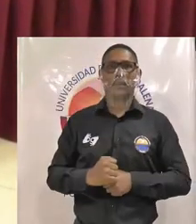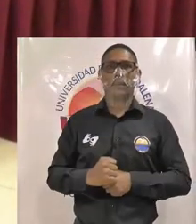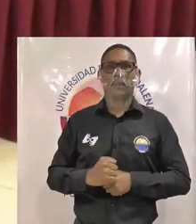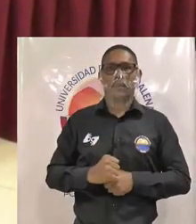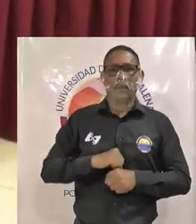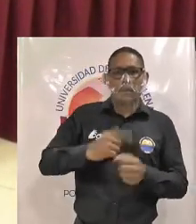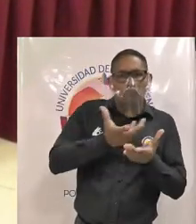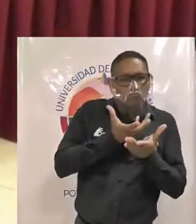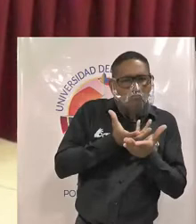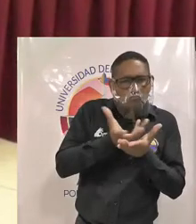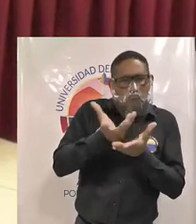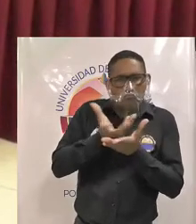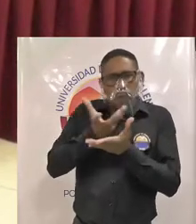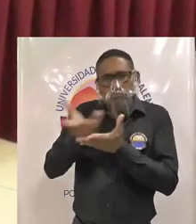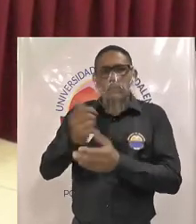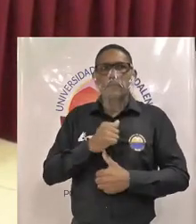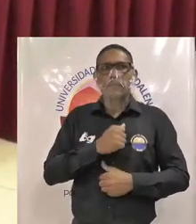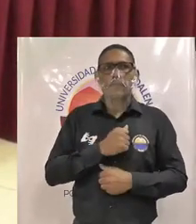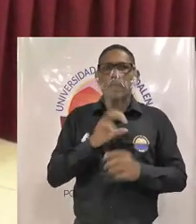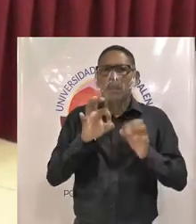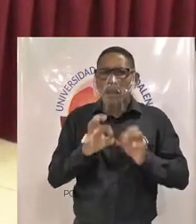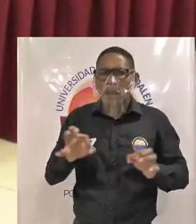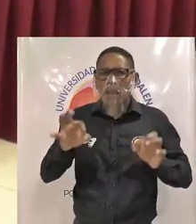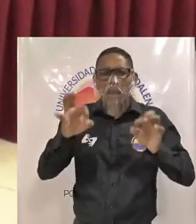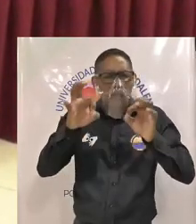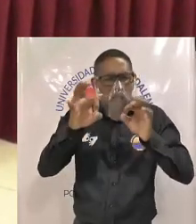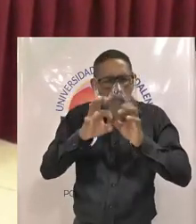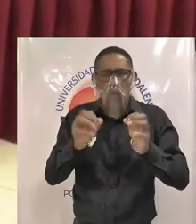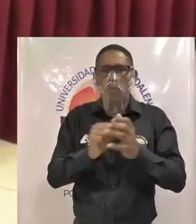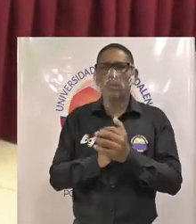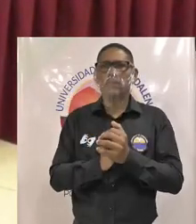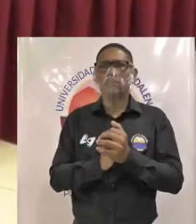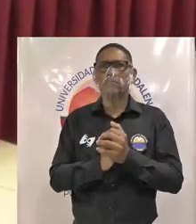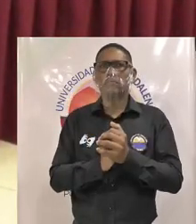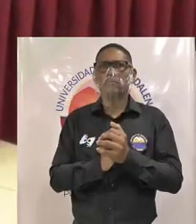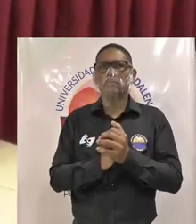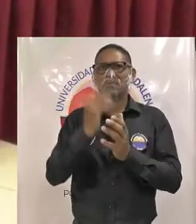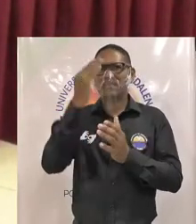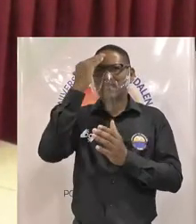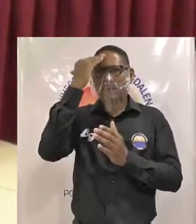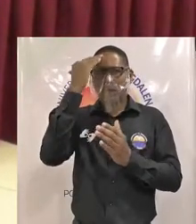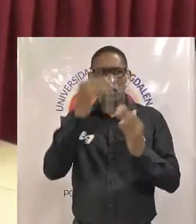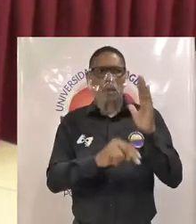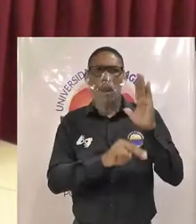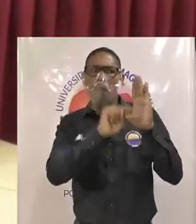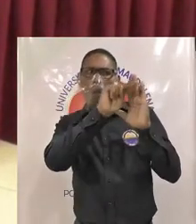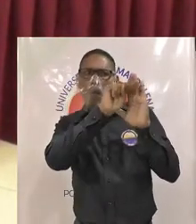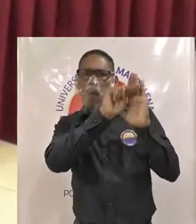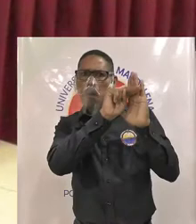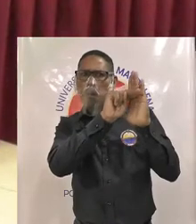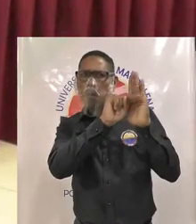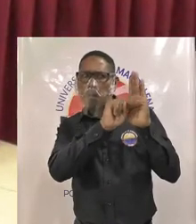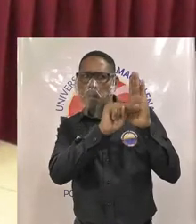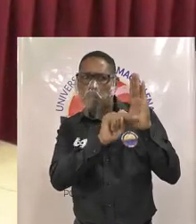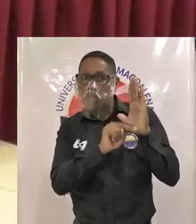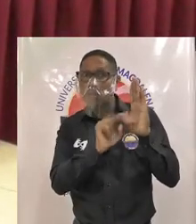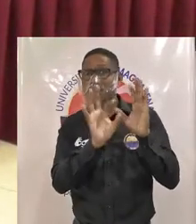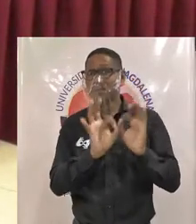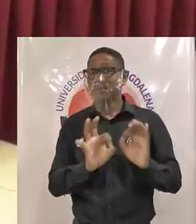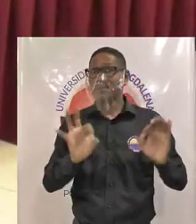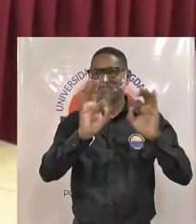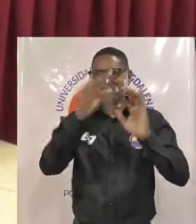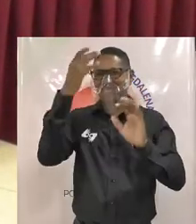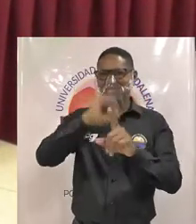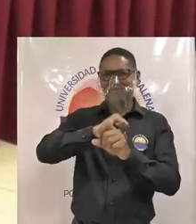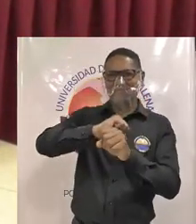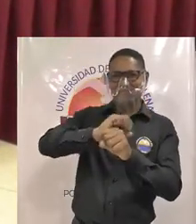recomendación y es que observemos las mínimas reglas que nos exige el COVID